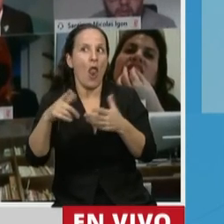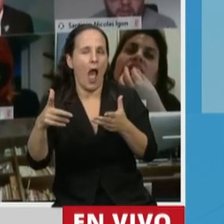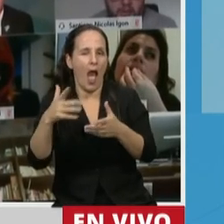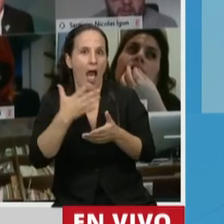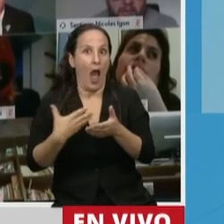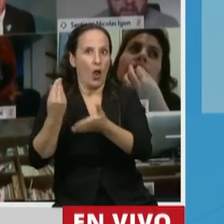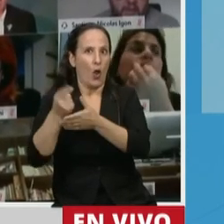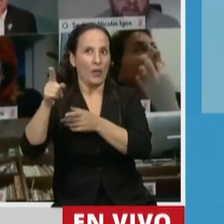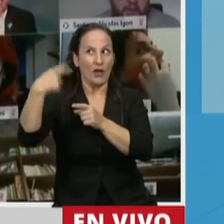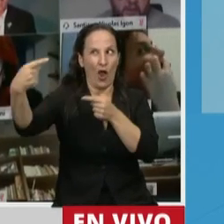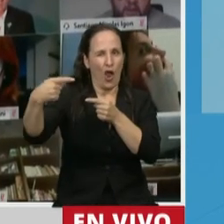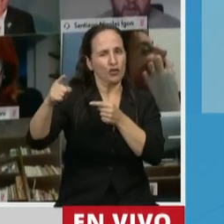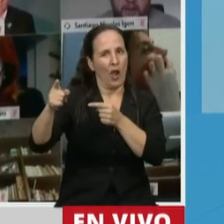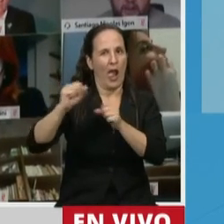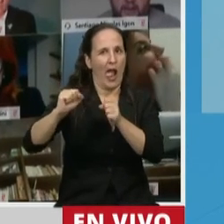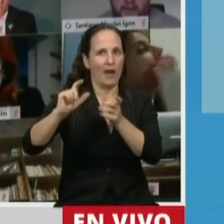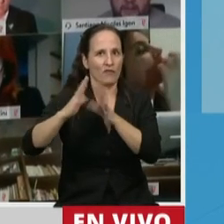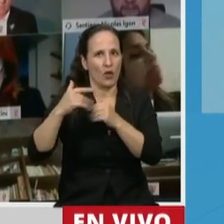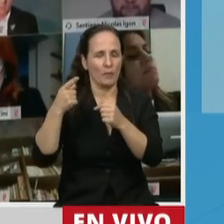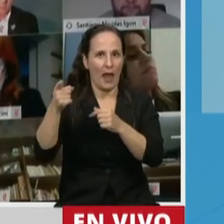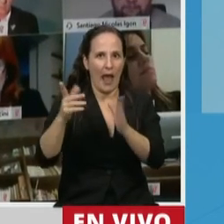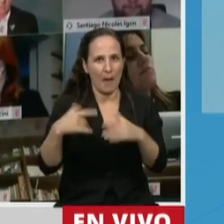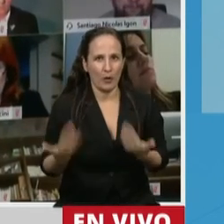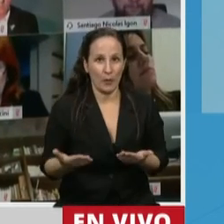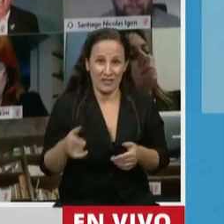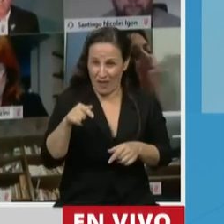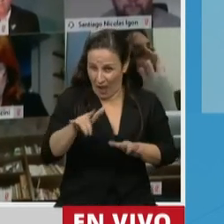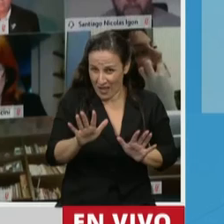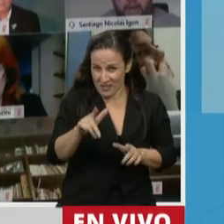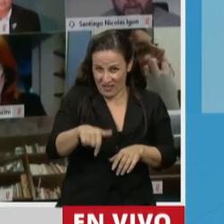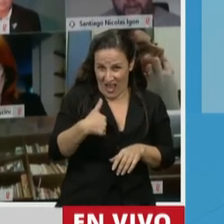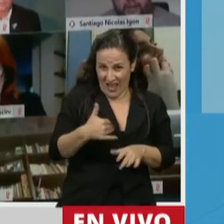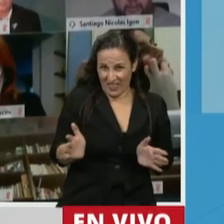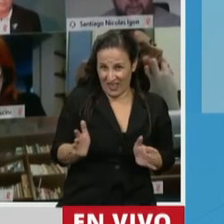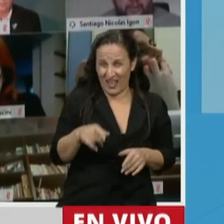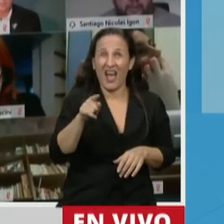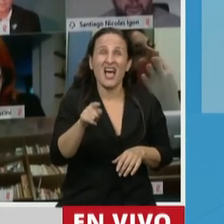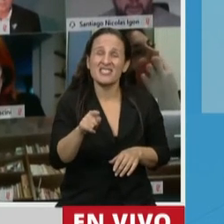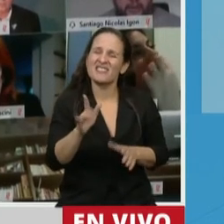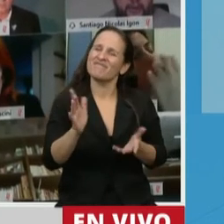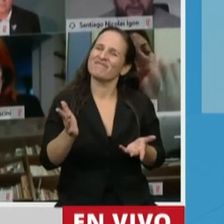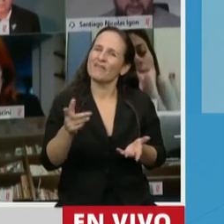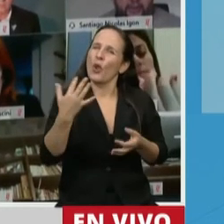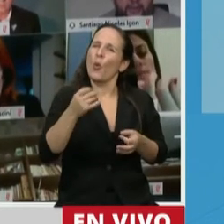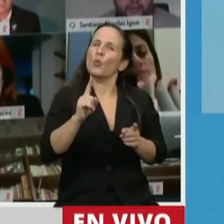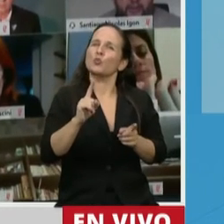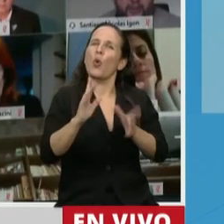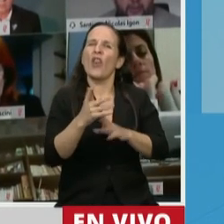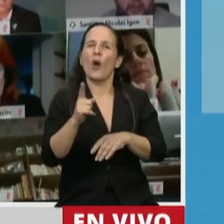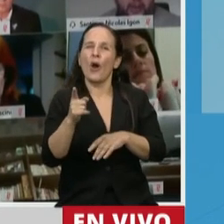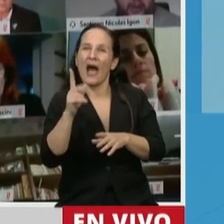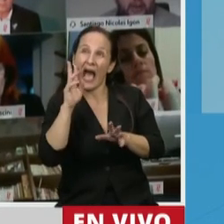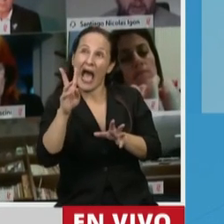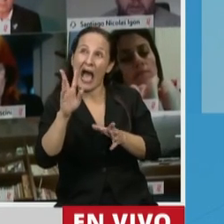por su adversario político. Eso ha pasado y está pasando en nuestro país y nunca es bueno esconder o silenciar estas